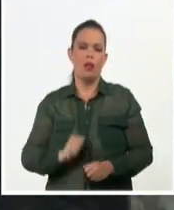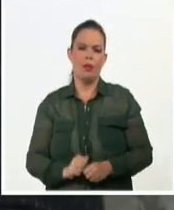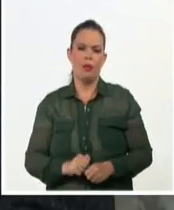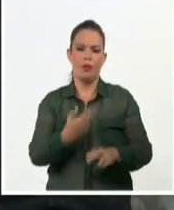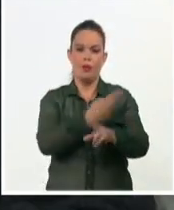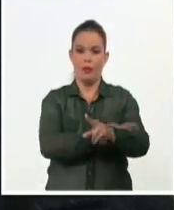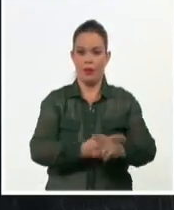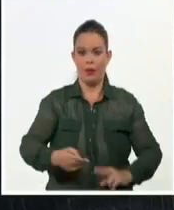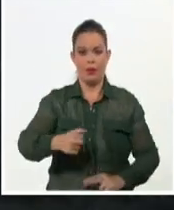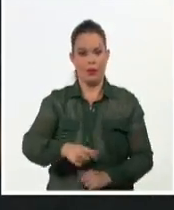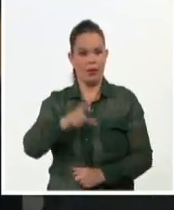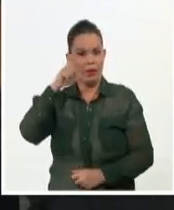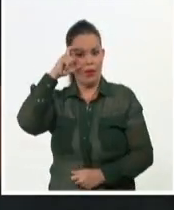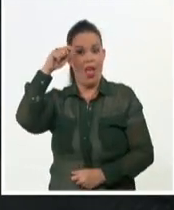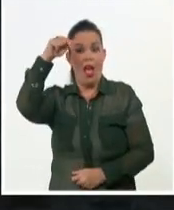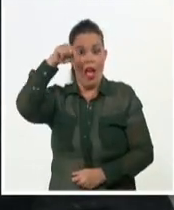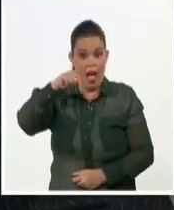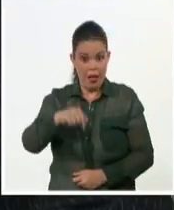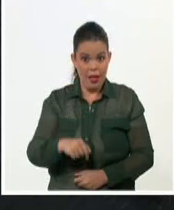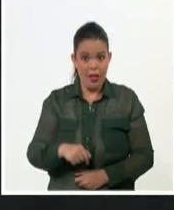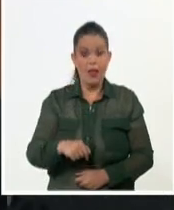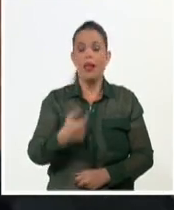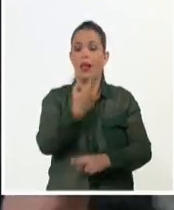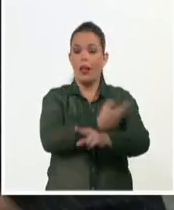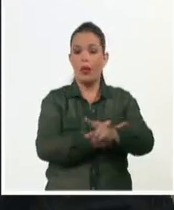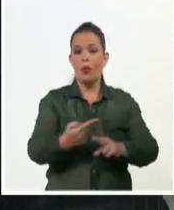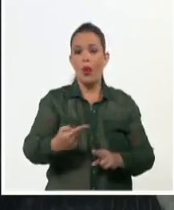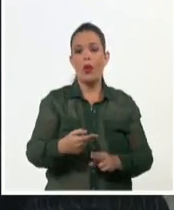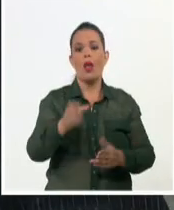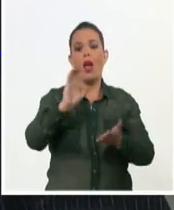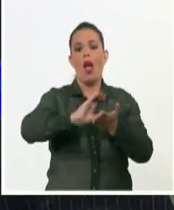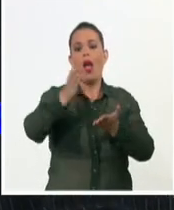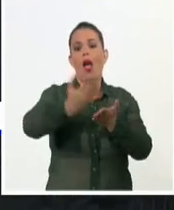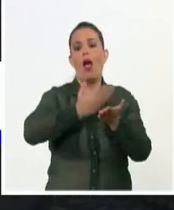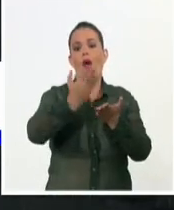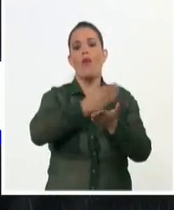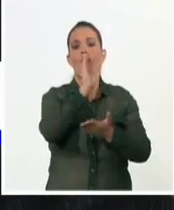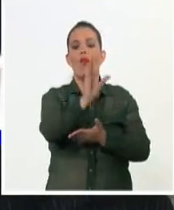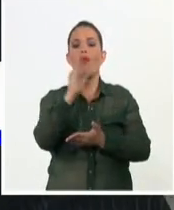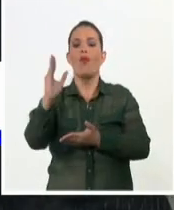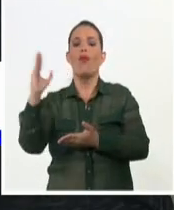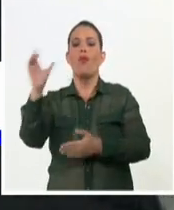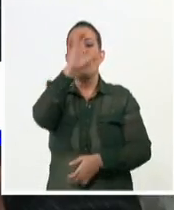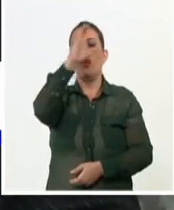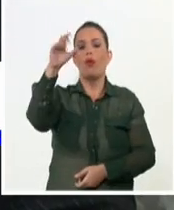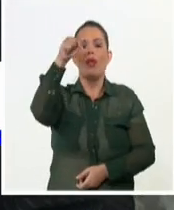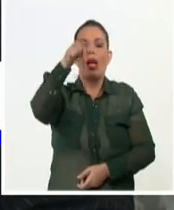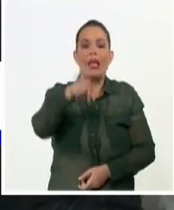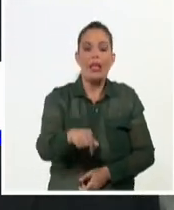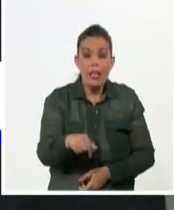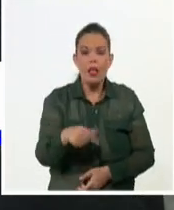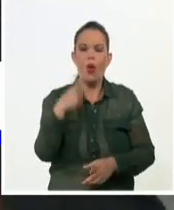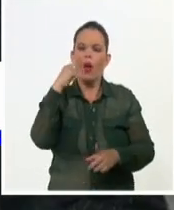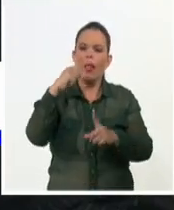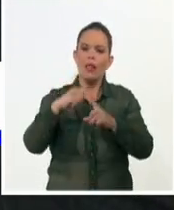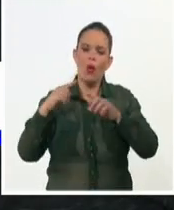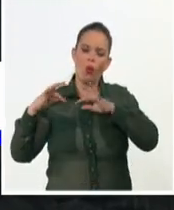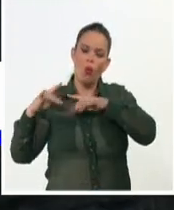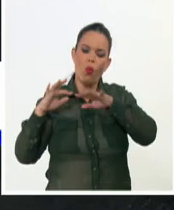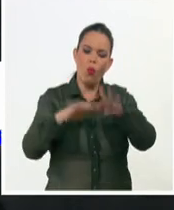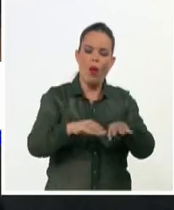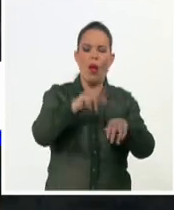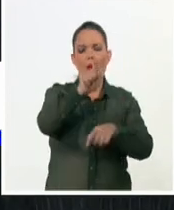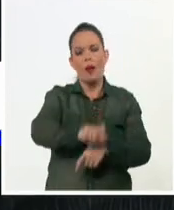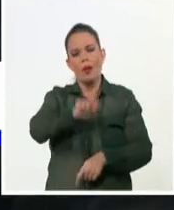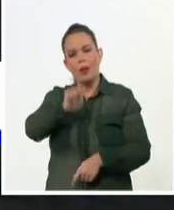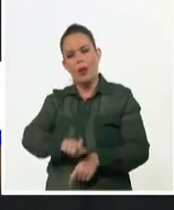también están aquí en esta biblioteca y que también soñó en que en estos espacios no fueran espacios físicos vacíos, sino que también fueran